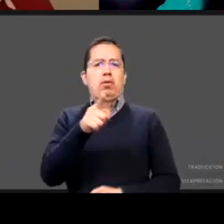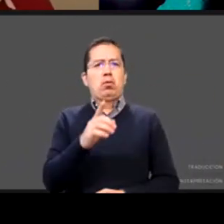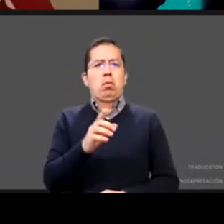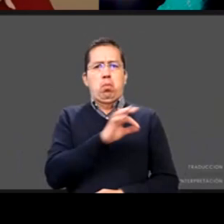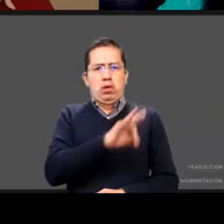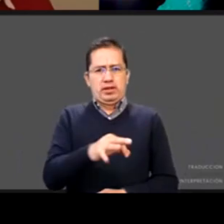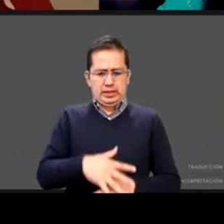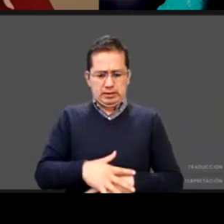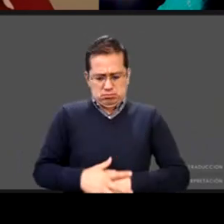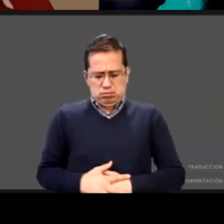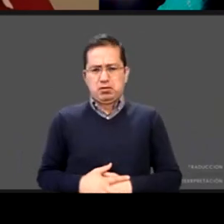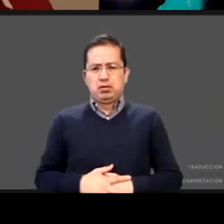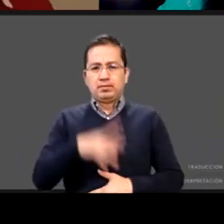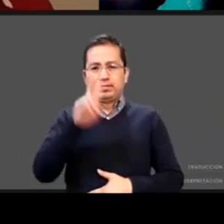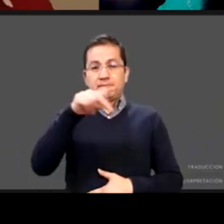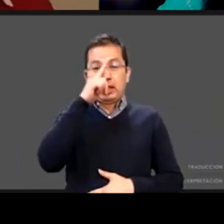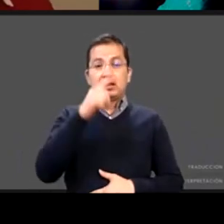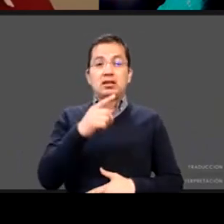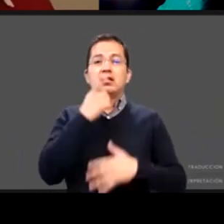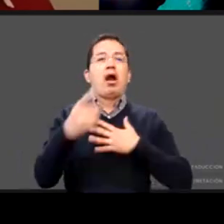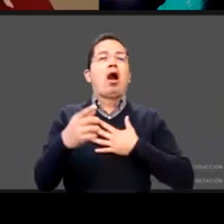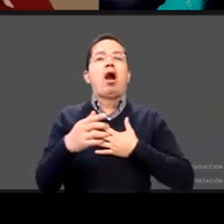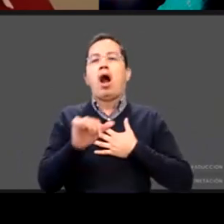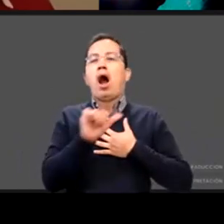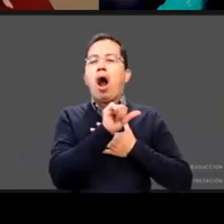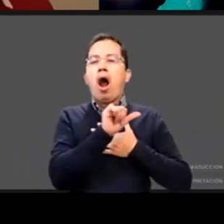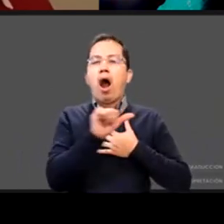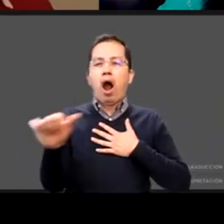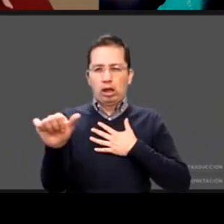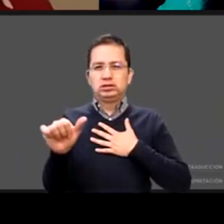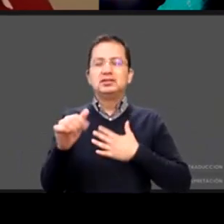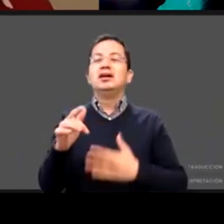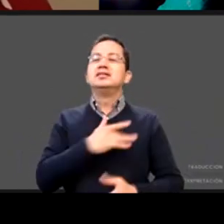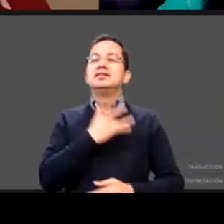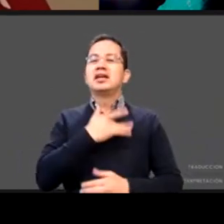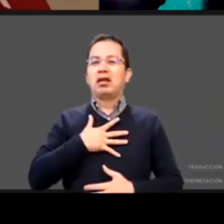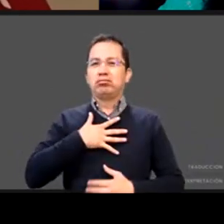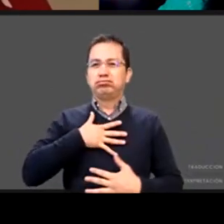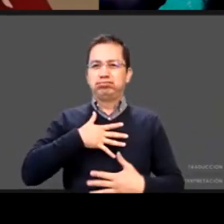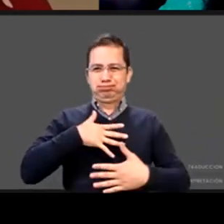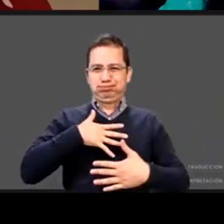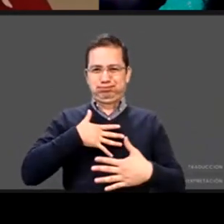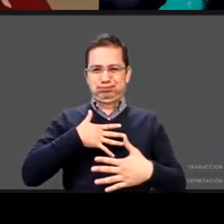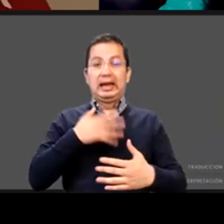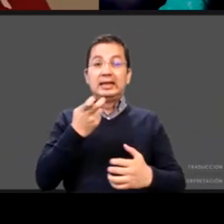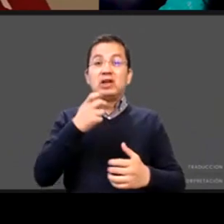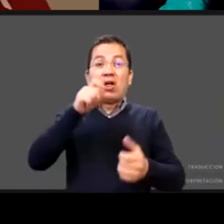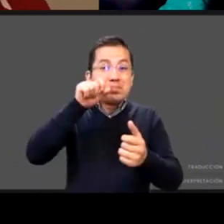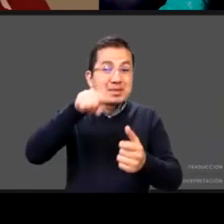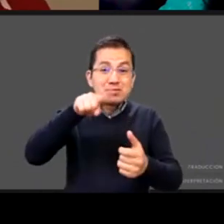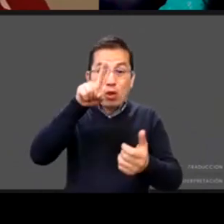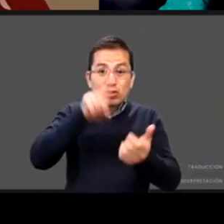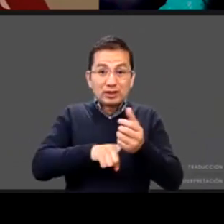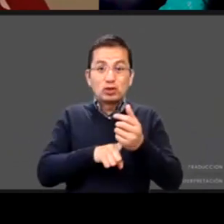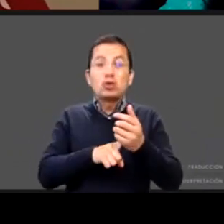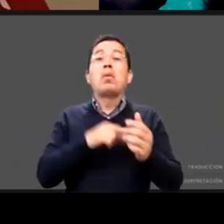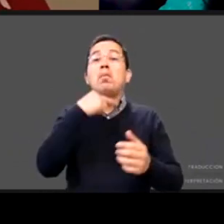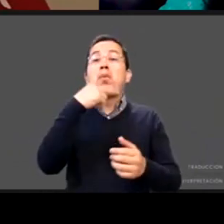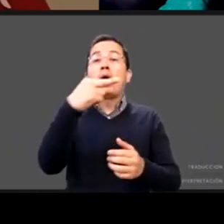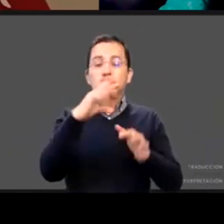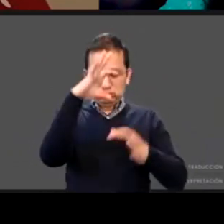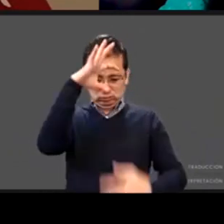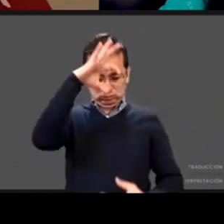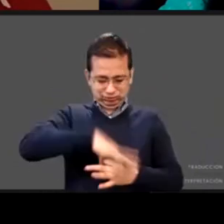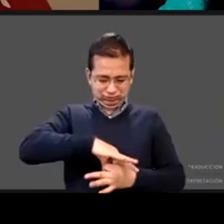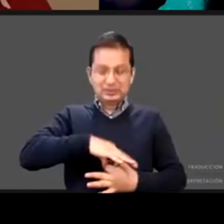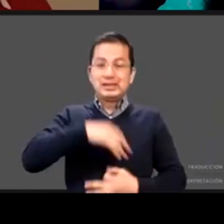sobre el pecho y dicen ¡ah! van a sentir una vibración esa vibración es lo que está transmitiendo la voz y es lo que está llegando a través del niño y entonces el niño está